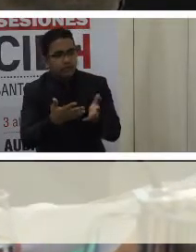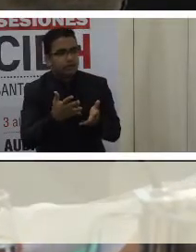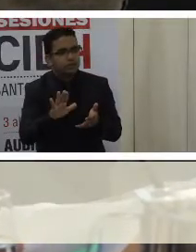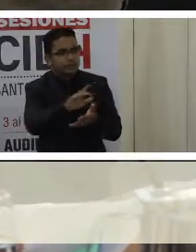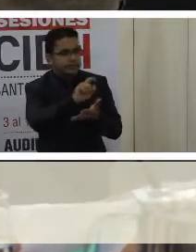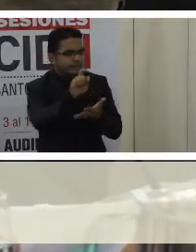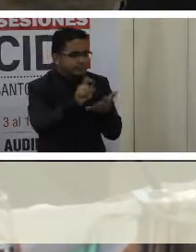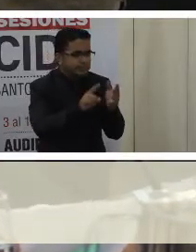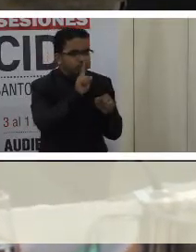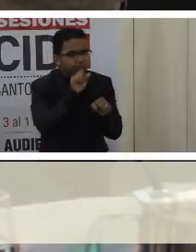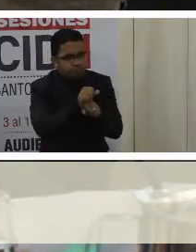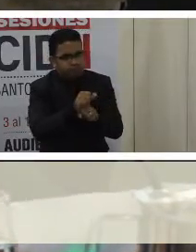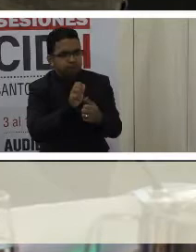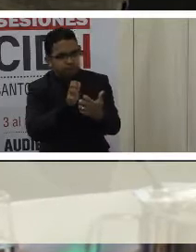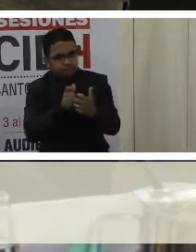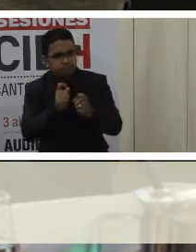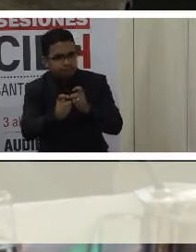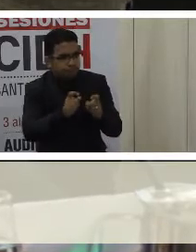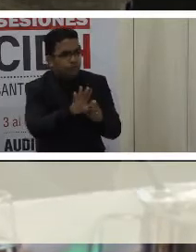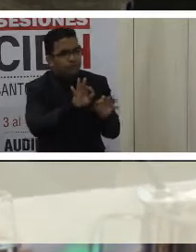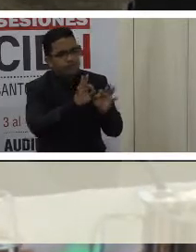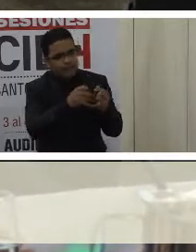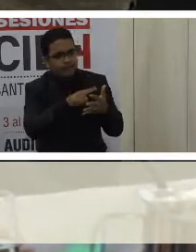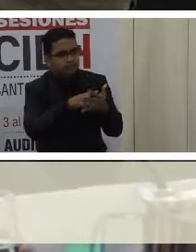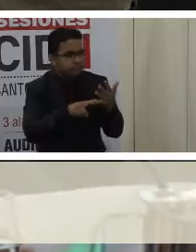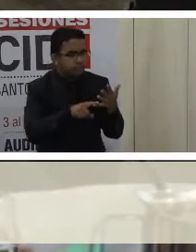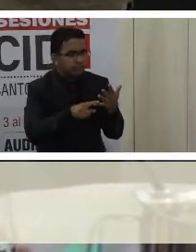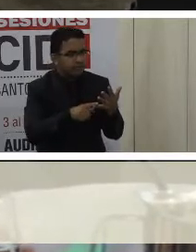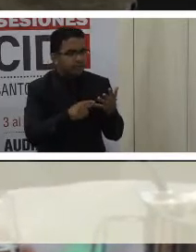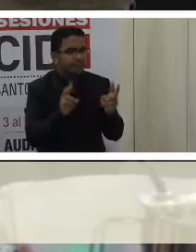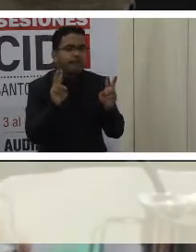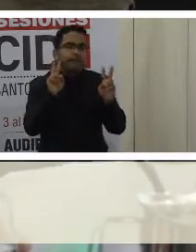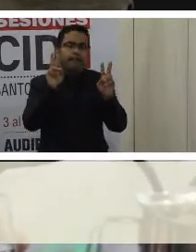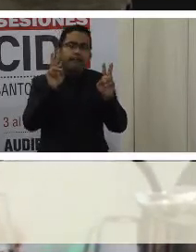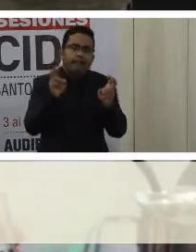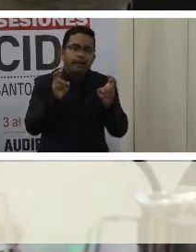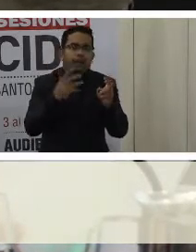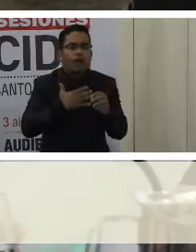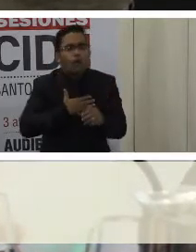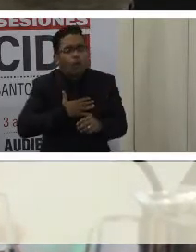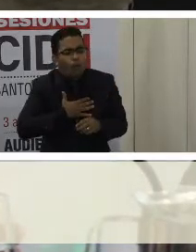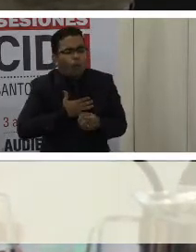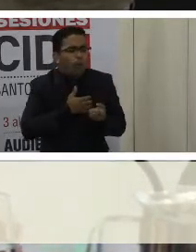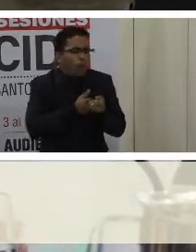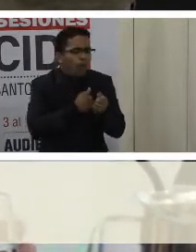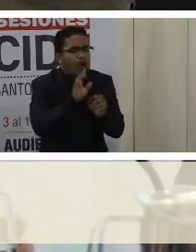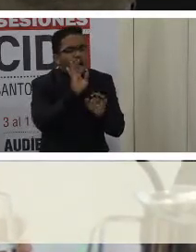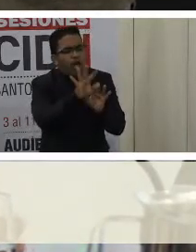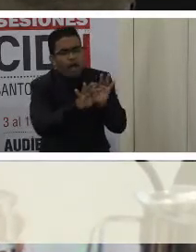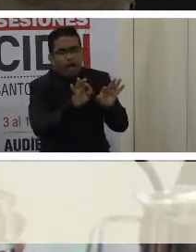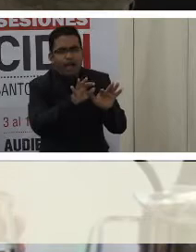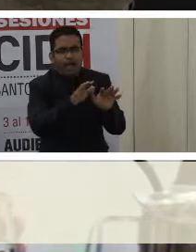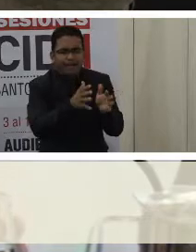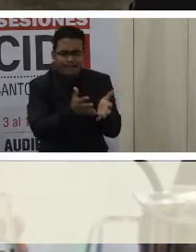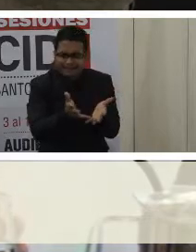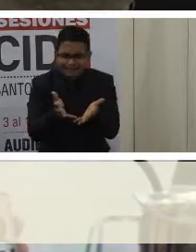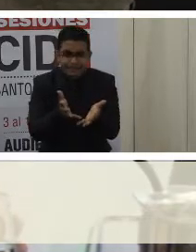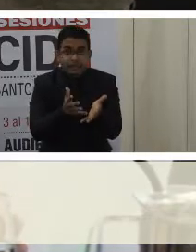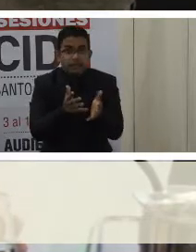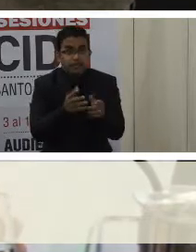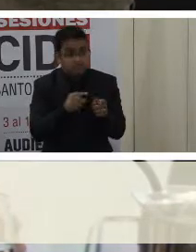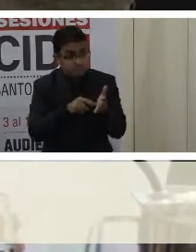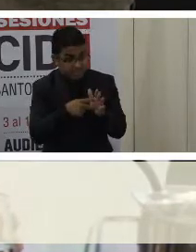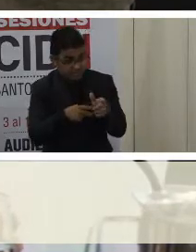necesidades reales, la situación de las familias, no es más que una mera participación asistencialista, no considerándosele a las personas